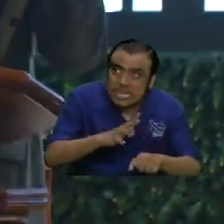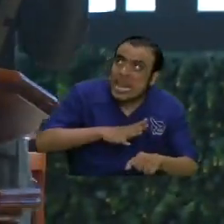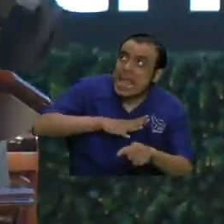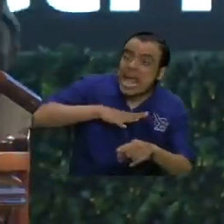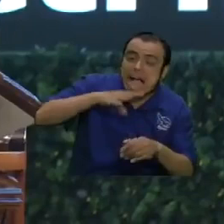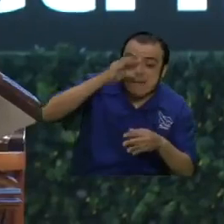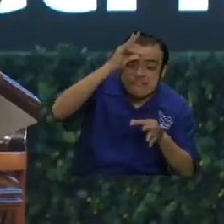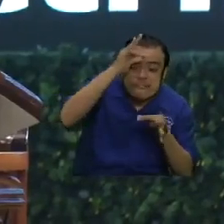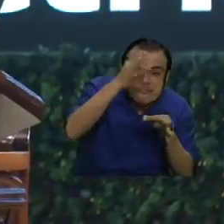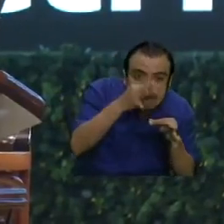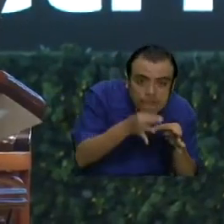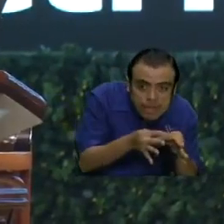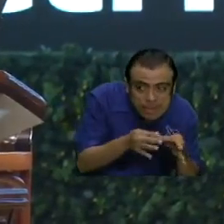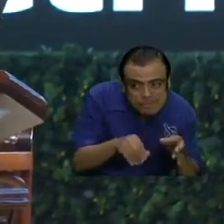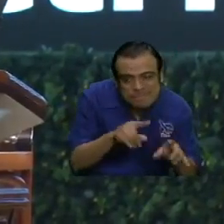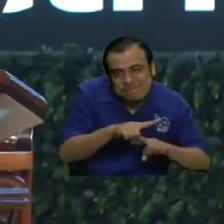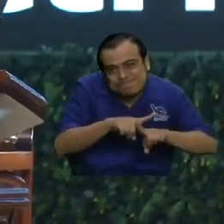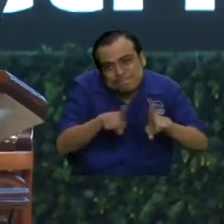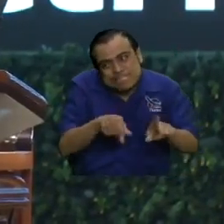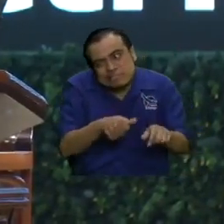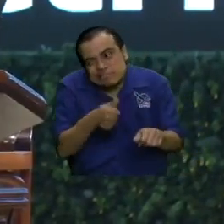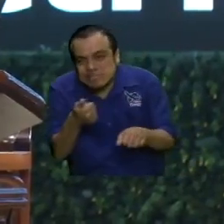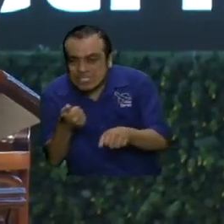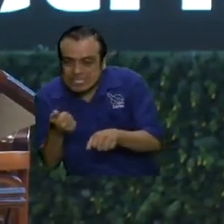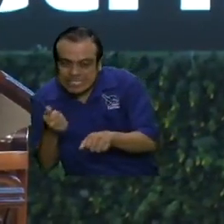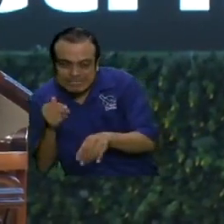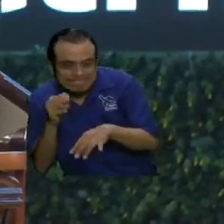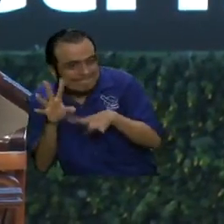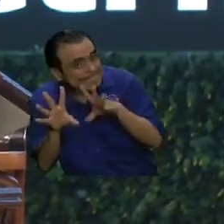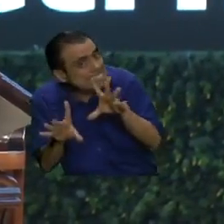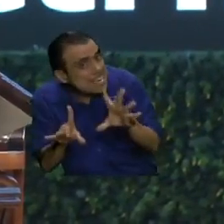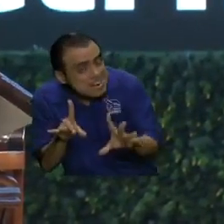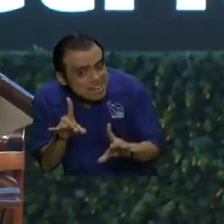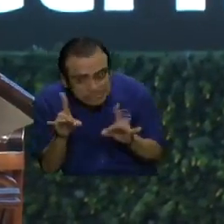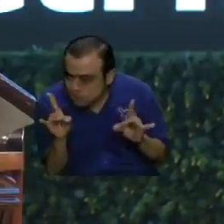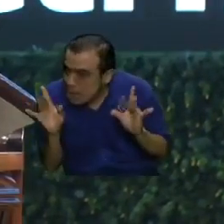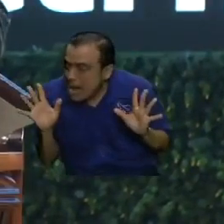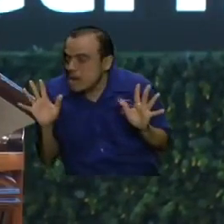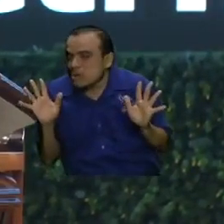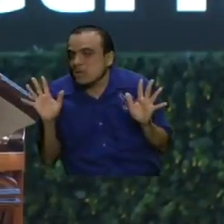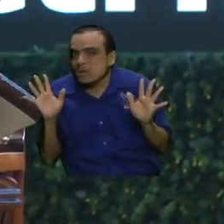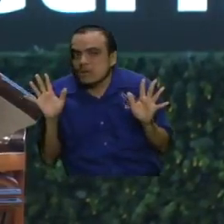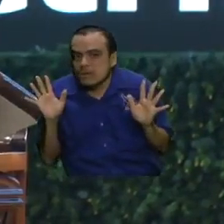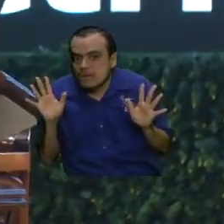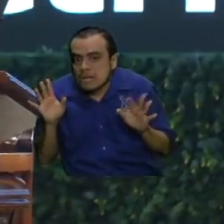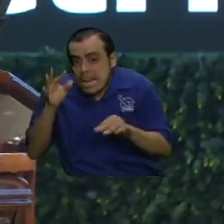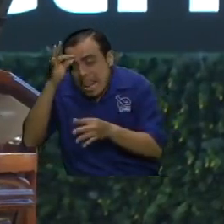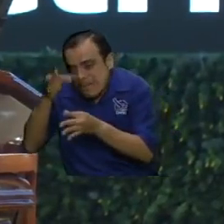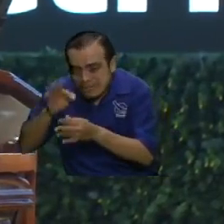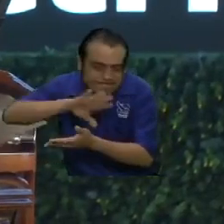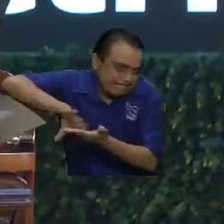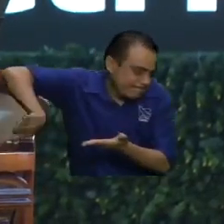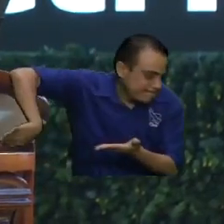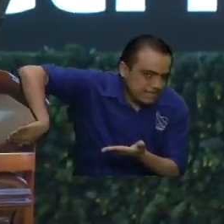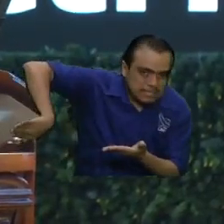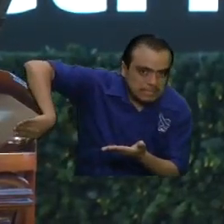y en otro momento doloroso, por X o Y razón, yo no sé por qué, entregaron esa fe.